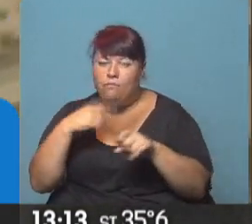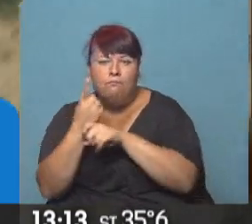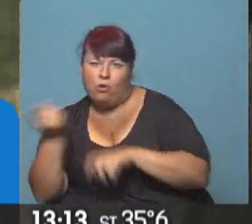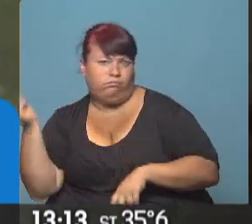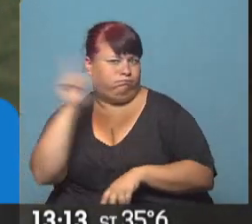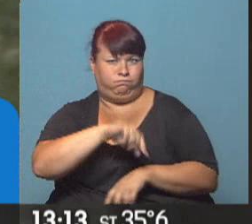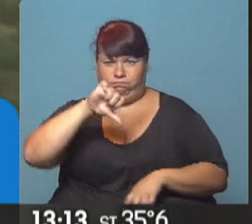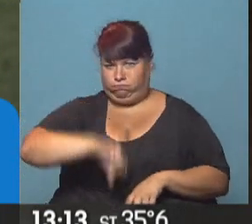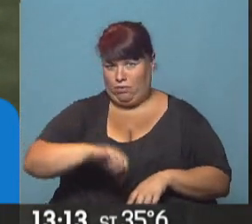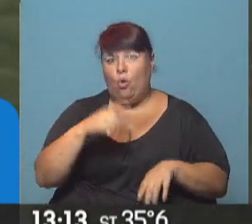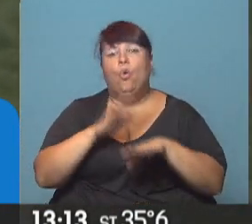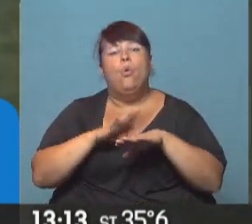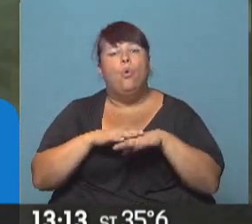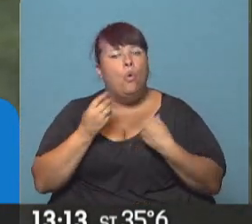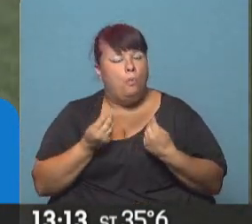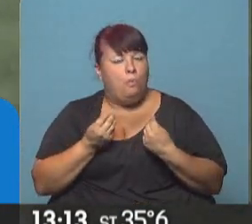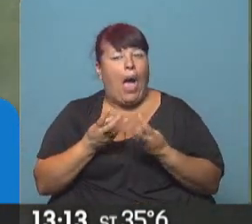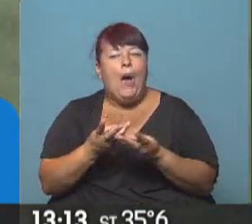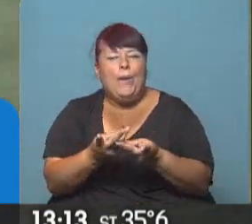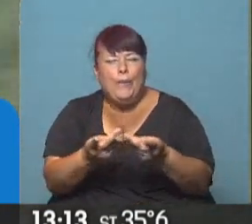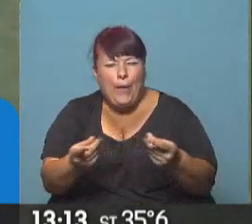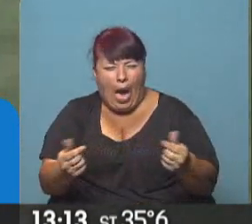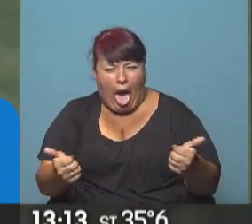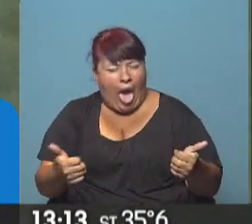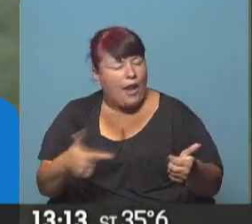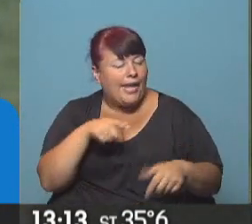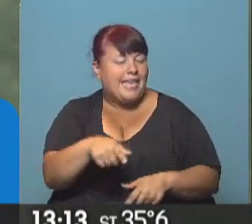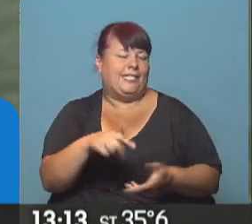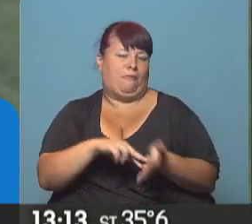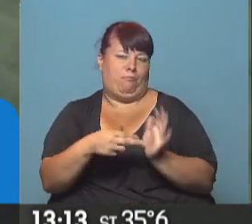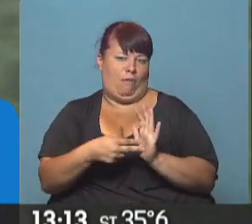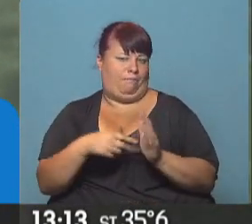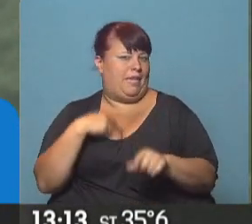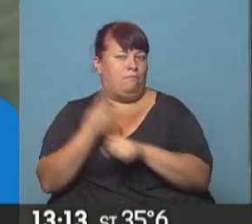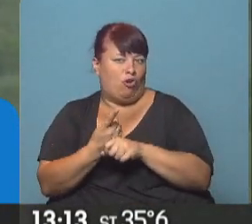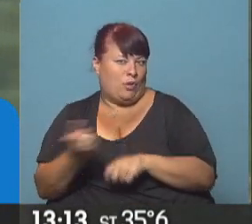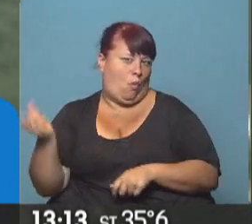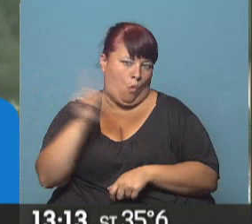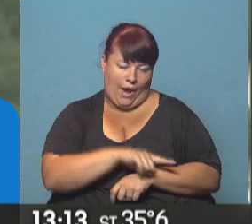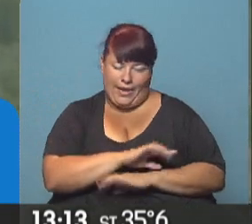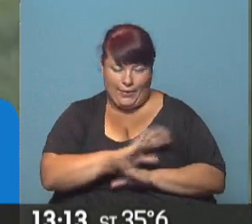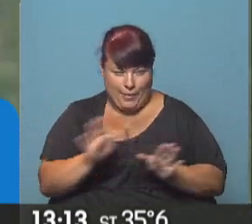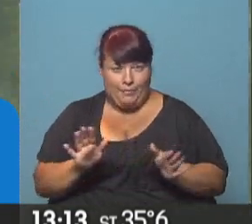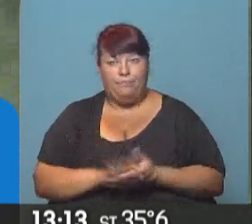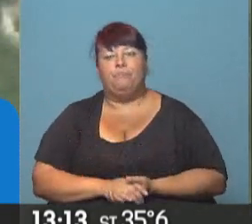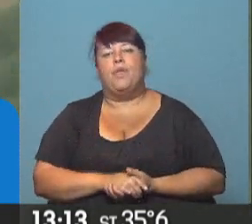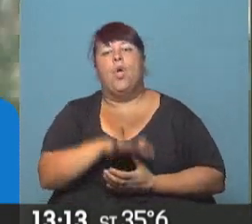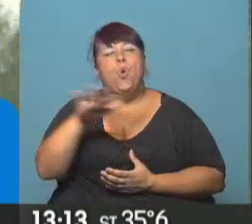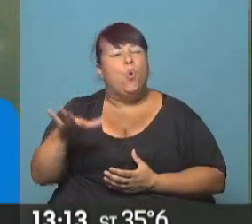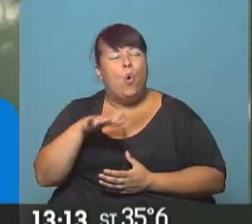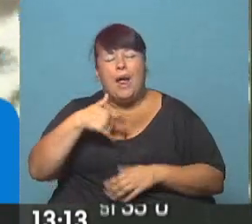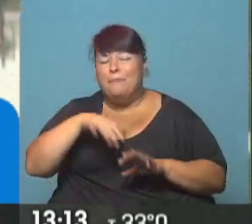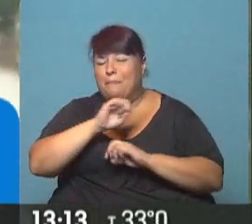pueden regresar a sus hogares porque el barro es el drama que le impide hacerlo, indudablemente. La zona más